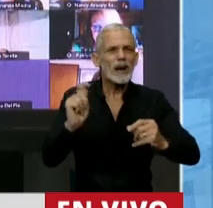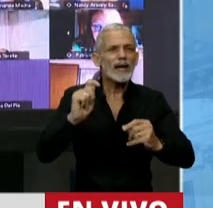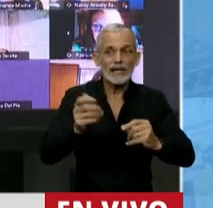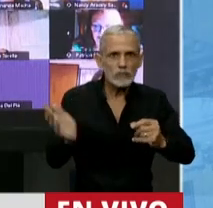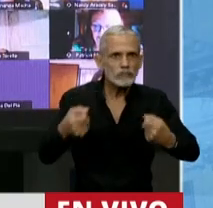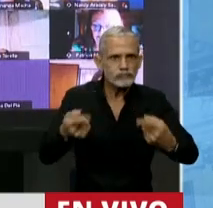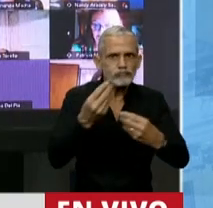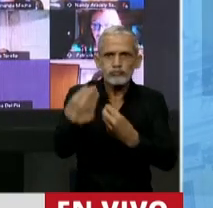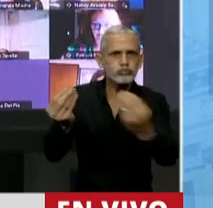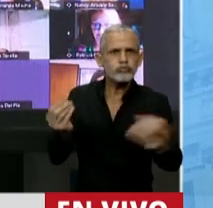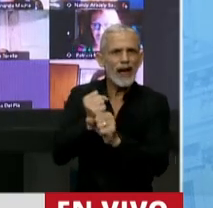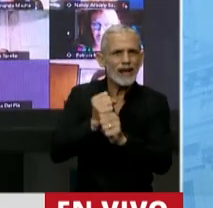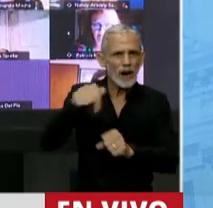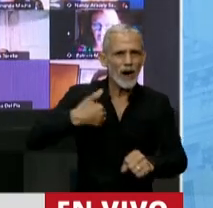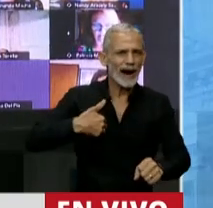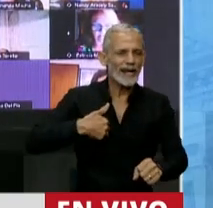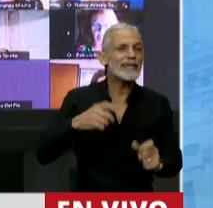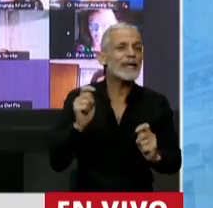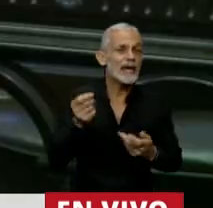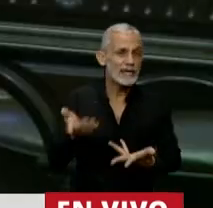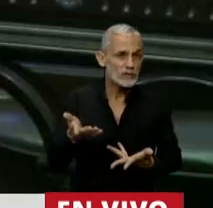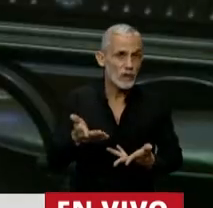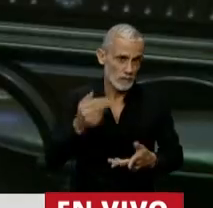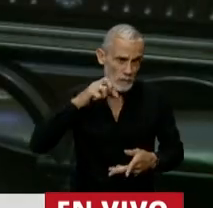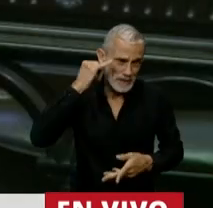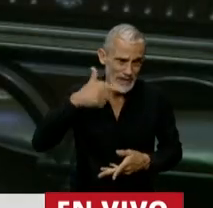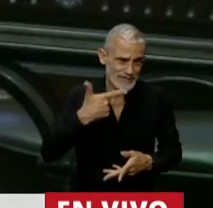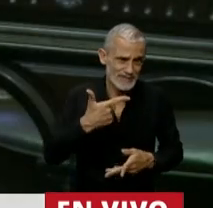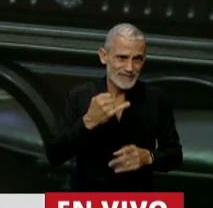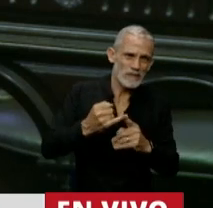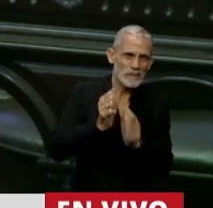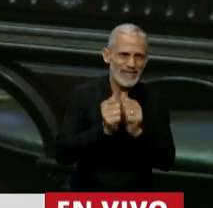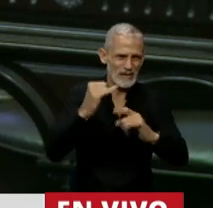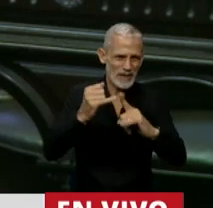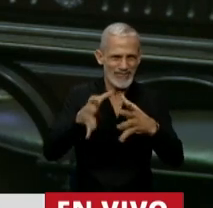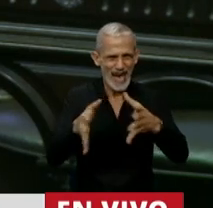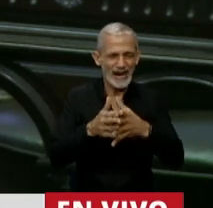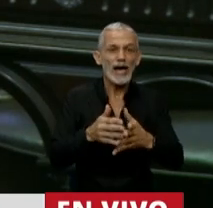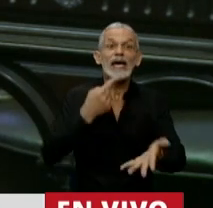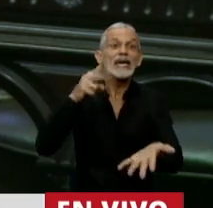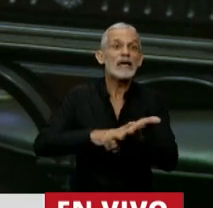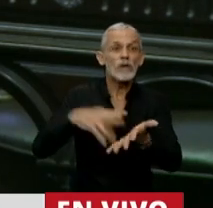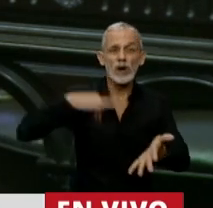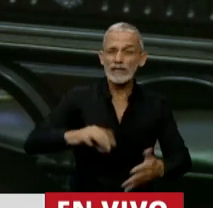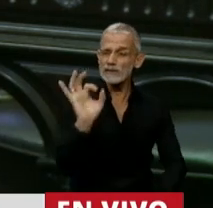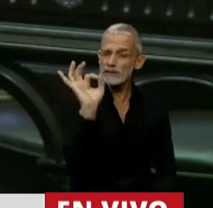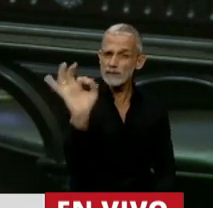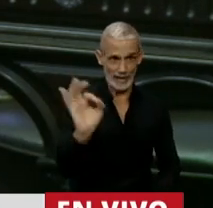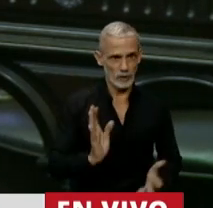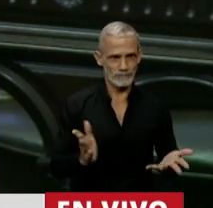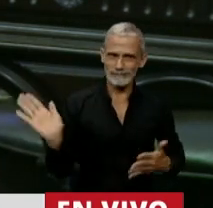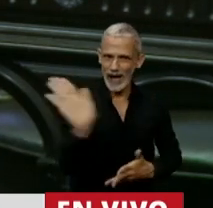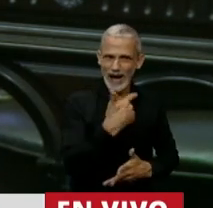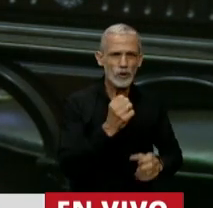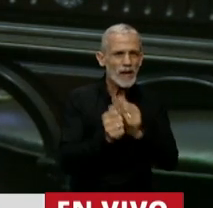generadores de empleo y de crecimiento en la Argentina, que son las pymes. Cero impuesto a las ganancias, a